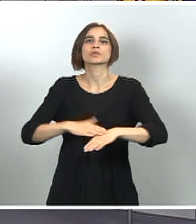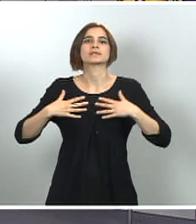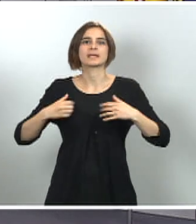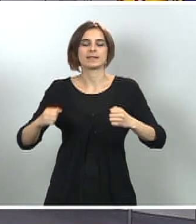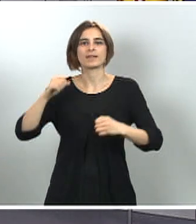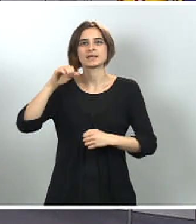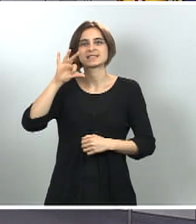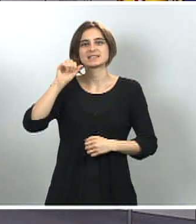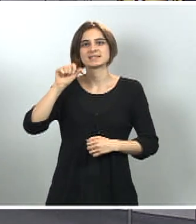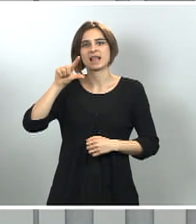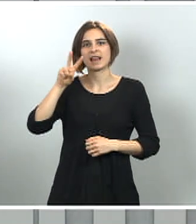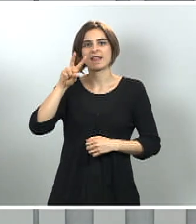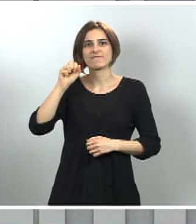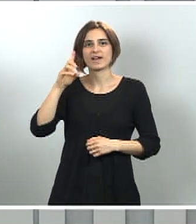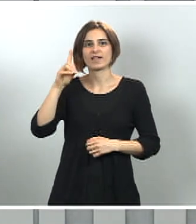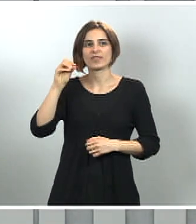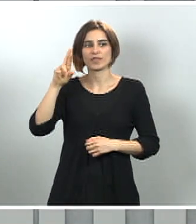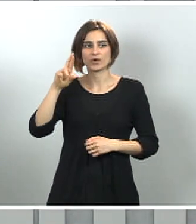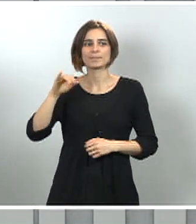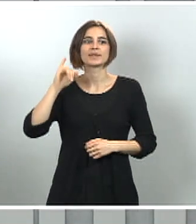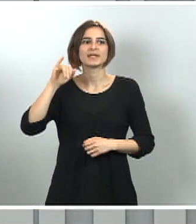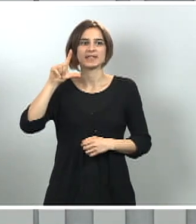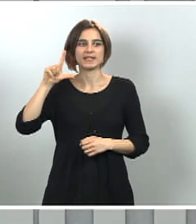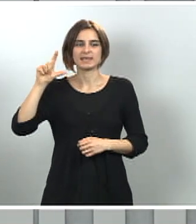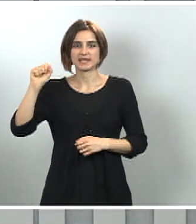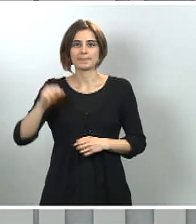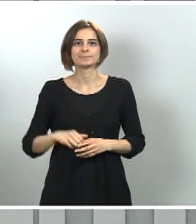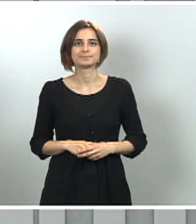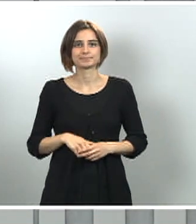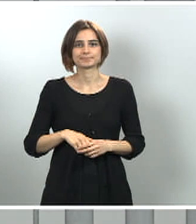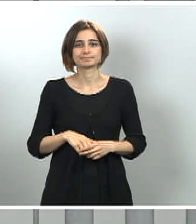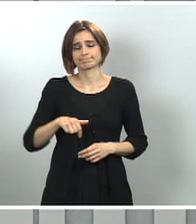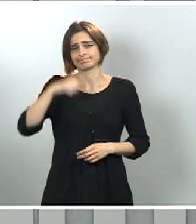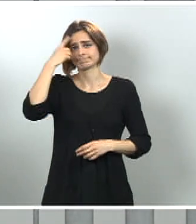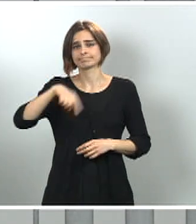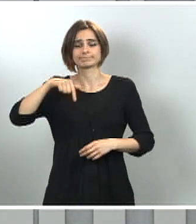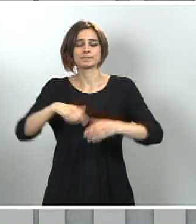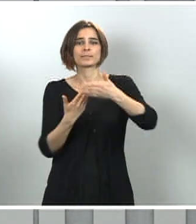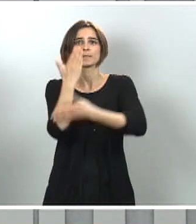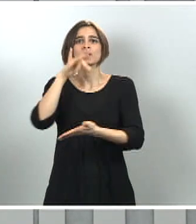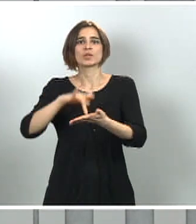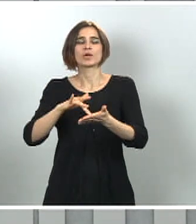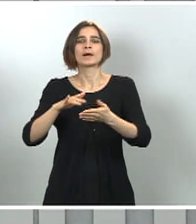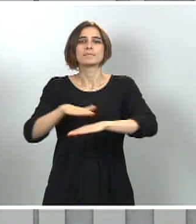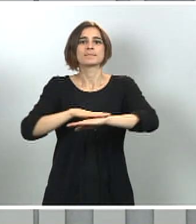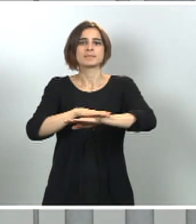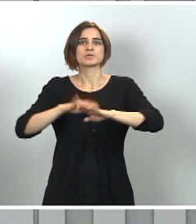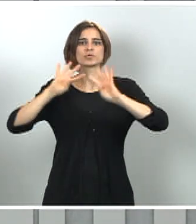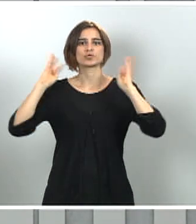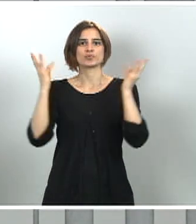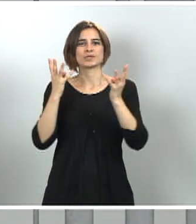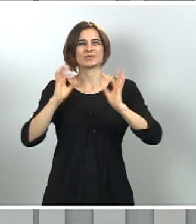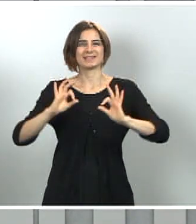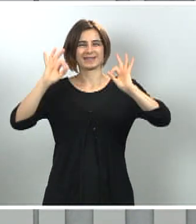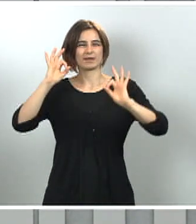En la mañana de hoy, como saben, hemos celebrado un Consejo de Ministros extraordinario con el objetivo de aprobar el Real Decreto